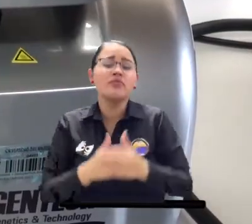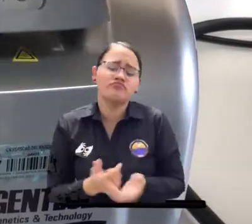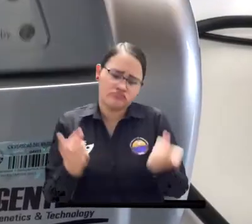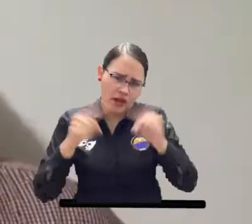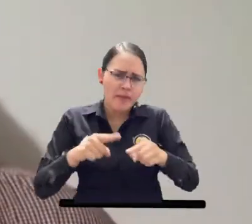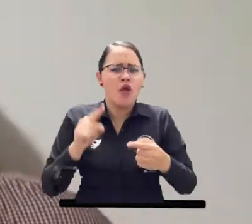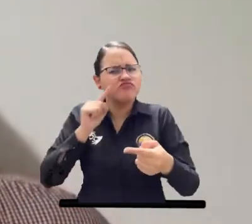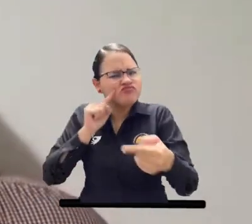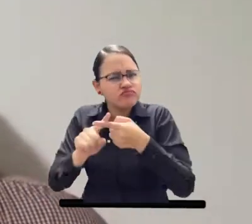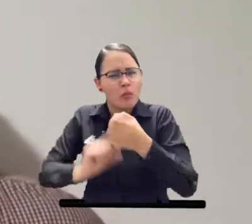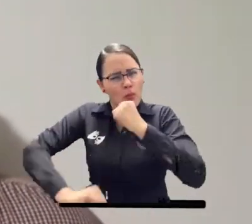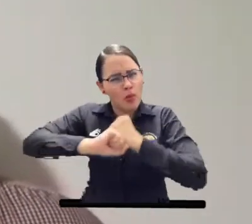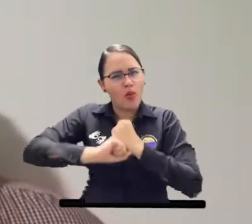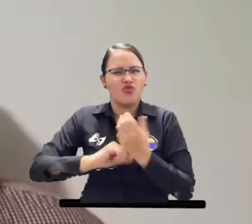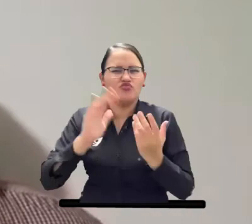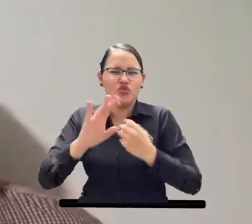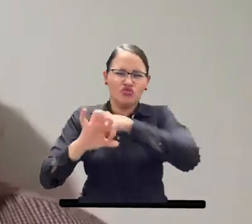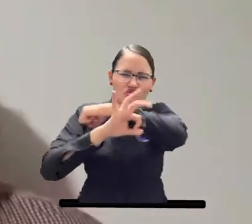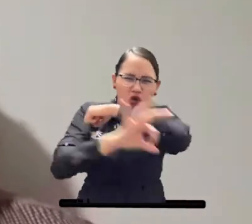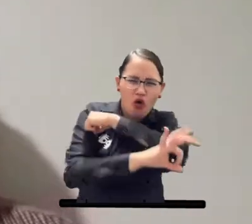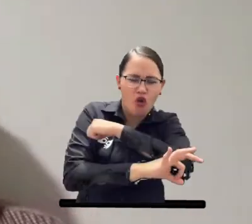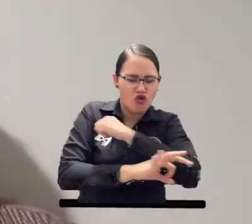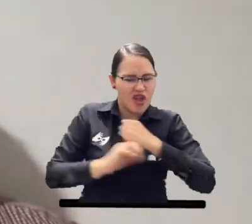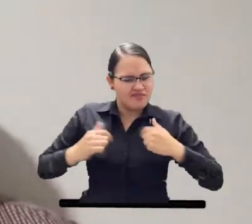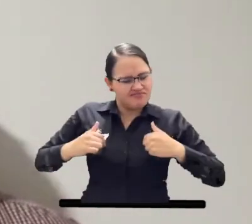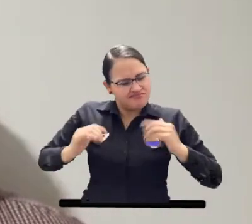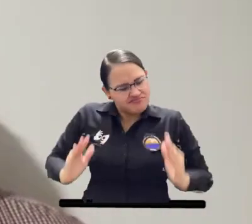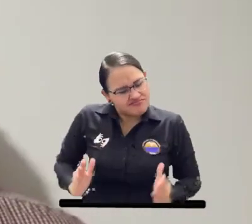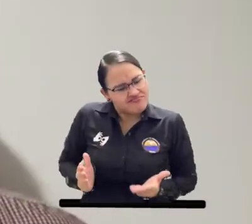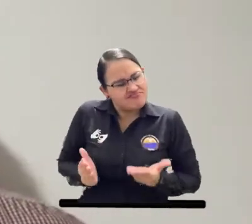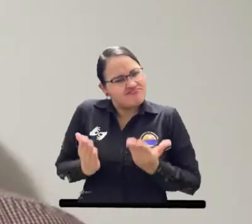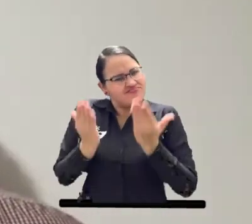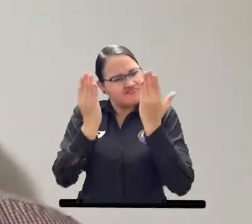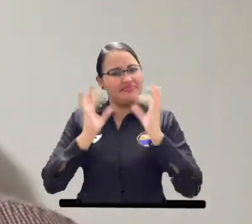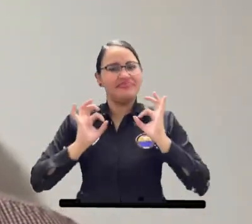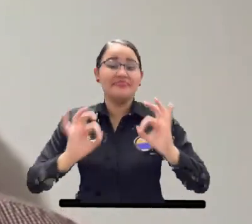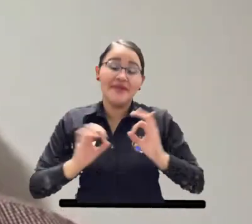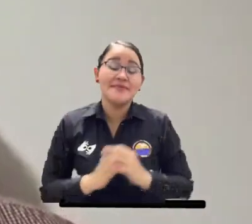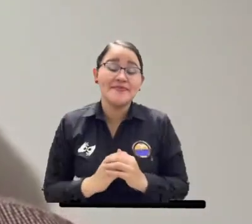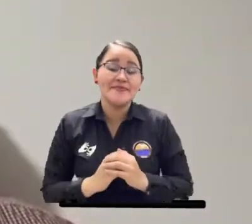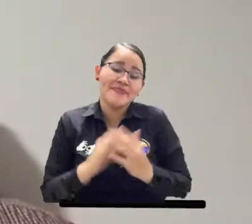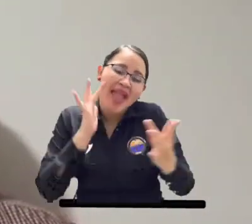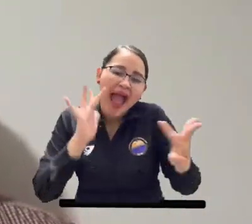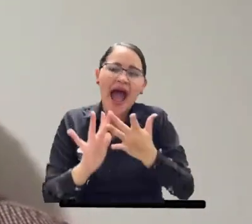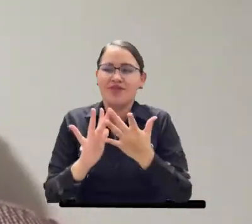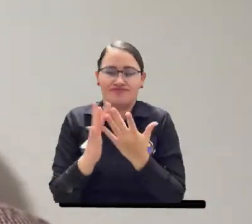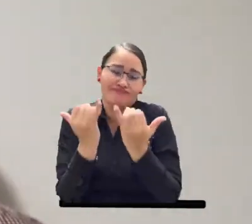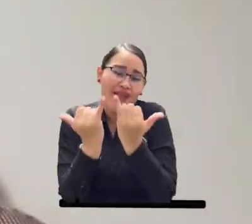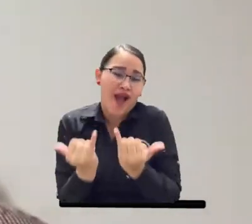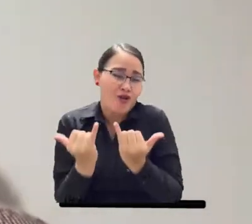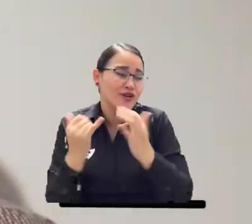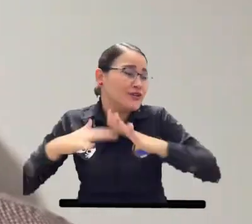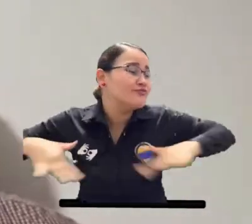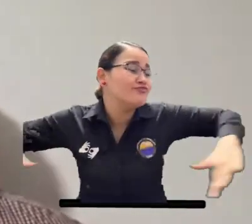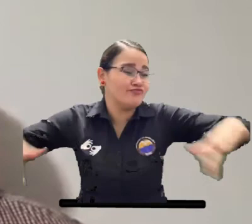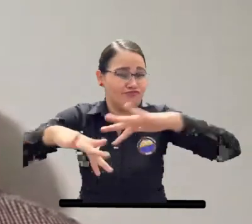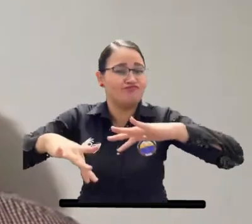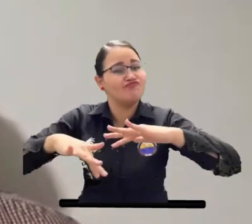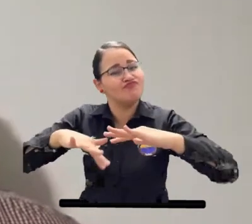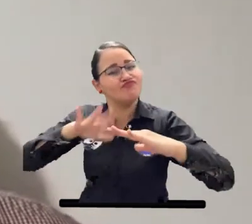también el tratamiento psicológico, nuevas formas organizativas adaptándonos a las nuevas realidades que nos plantean